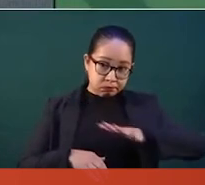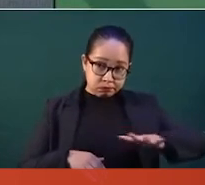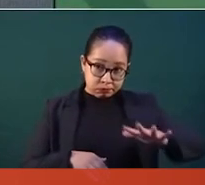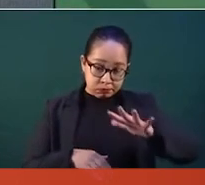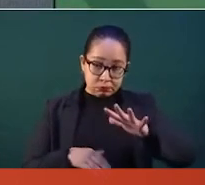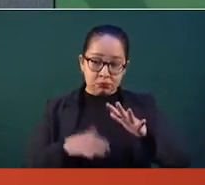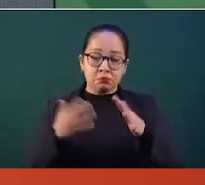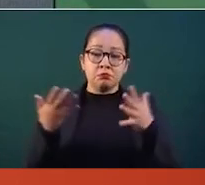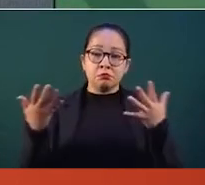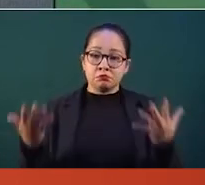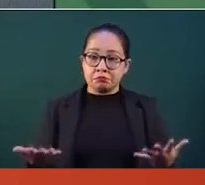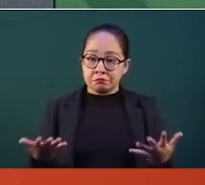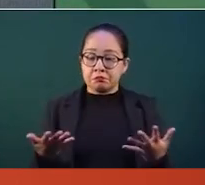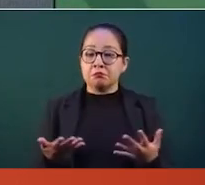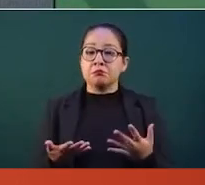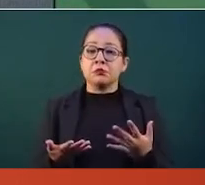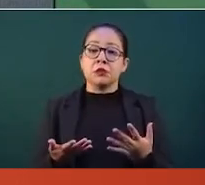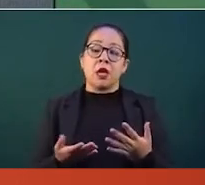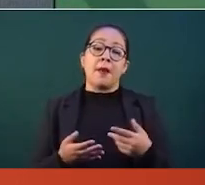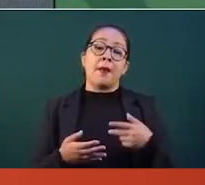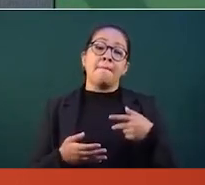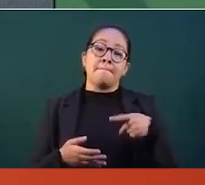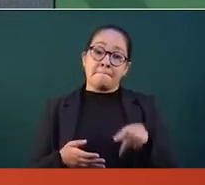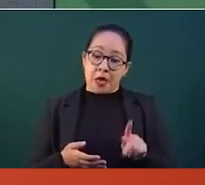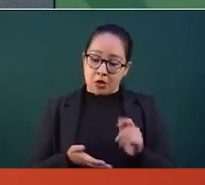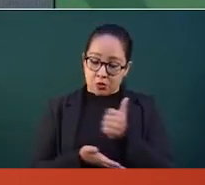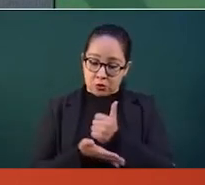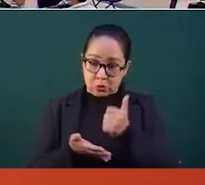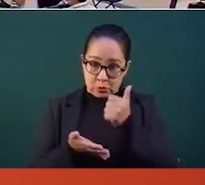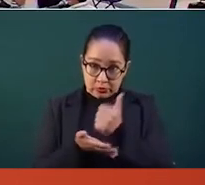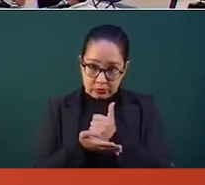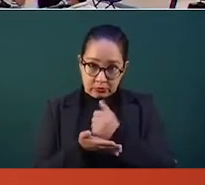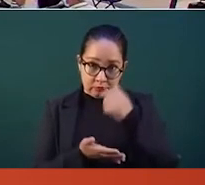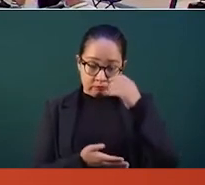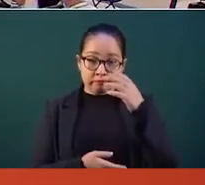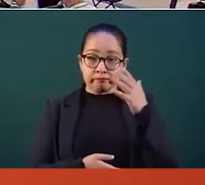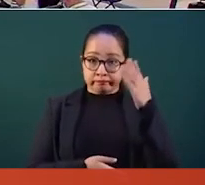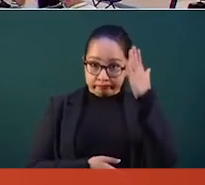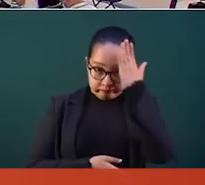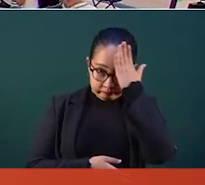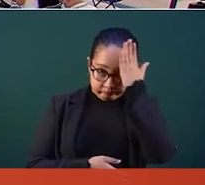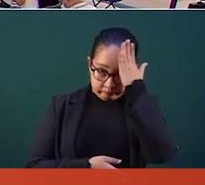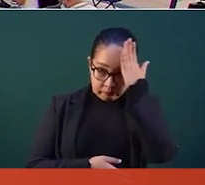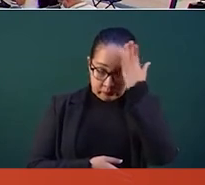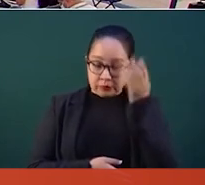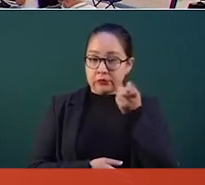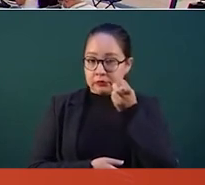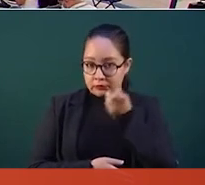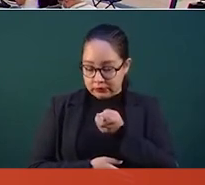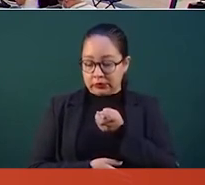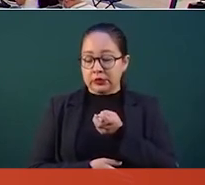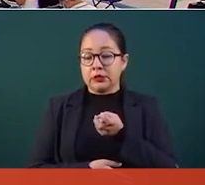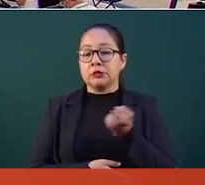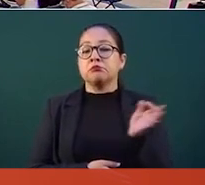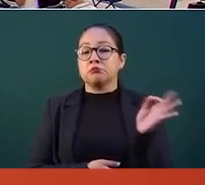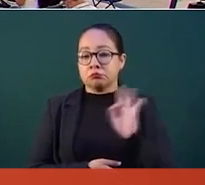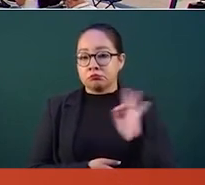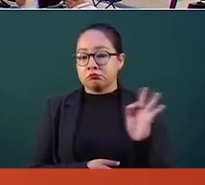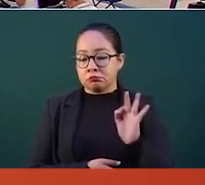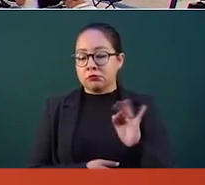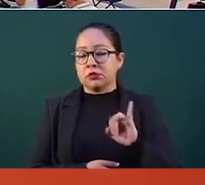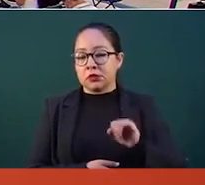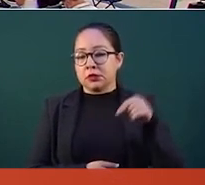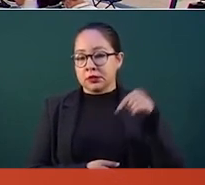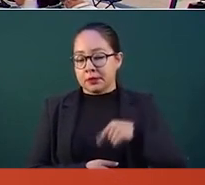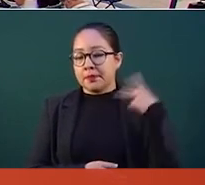instalaciones en las grandes ciudades. Es muy probable que aquí en Veracruz